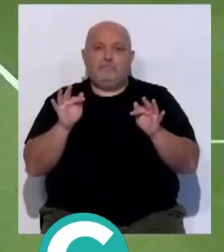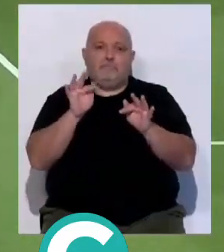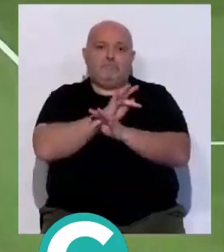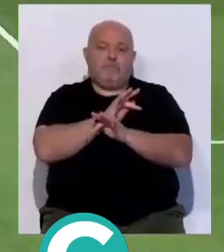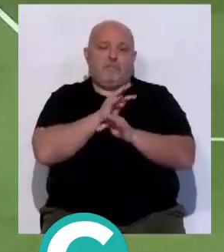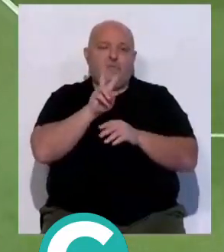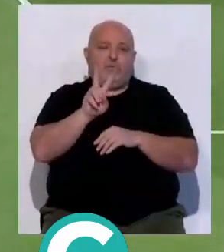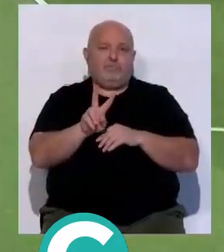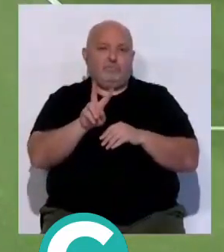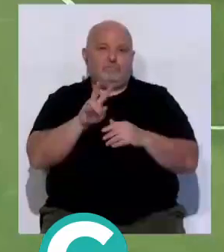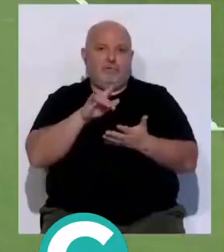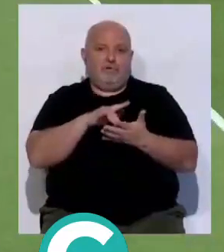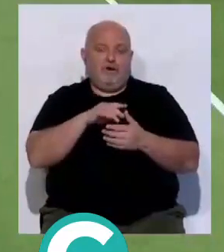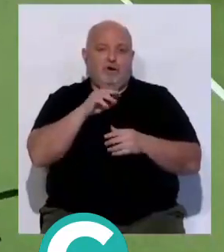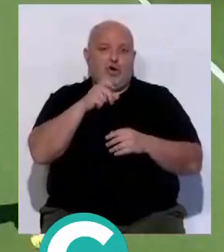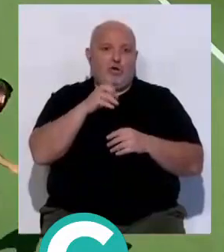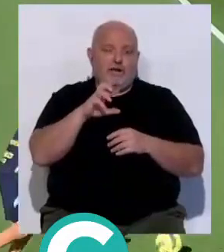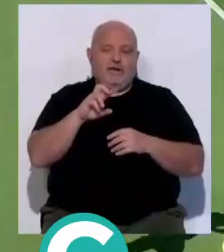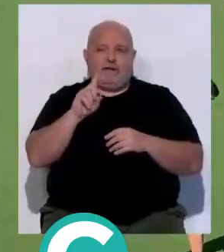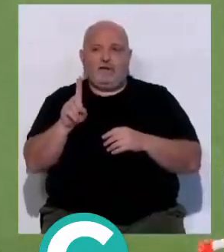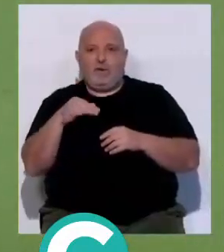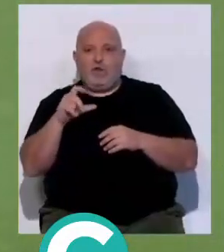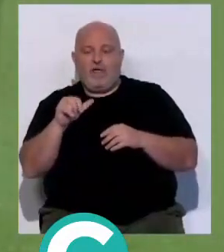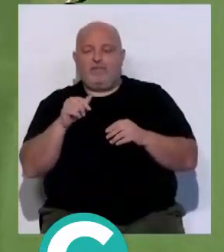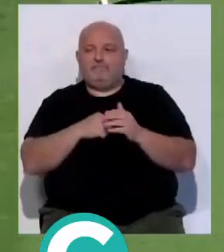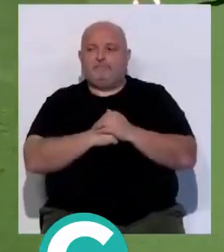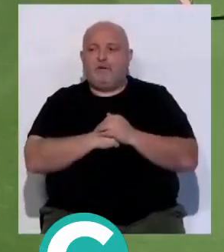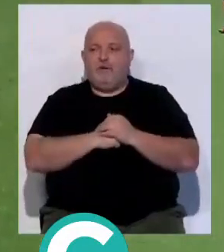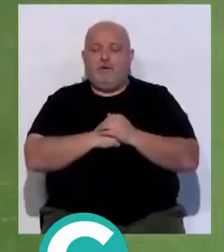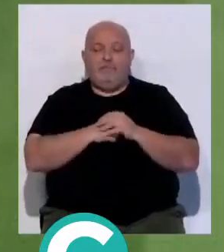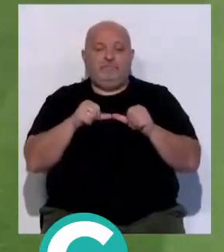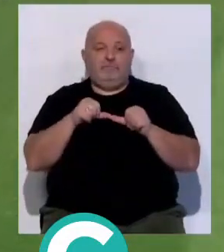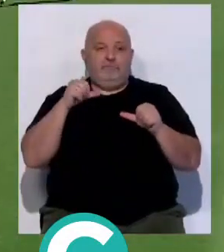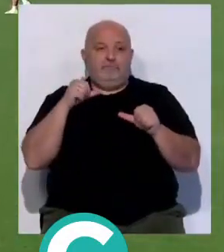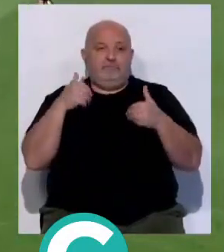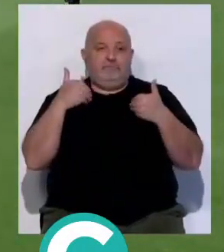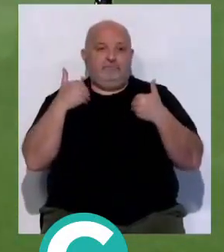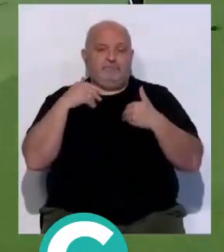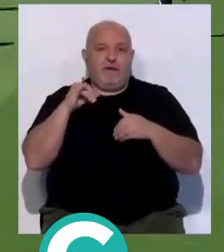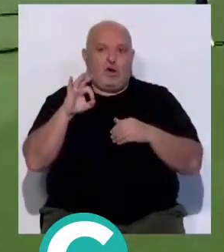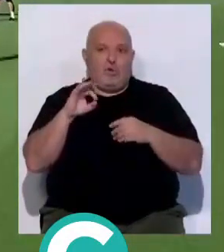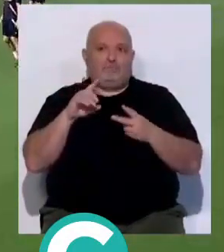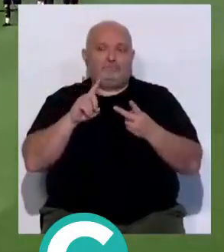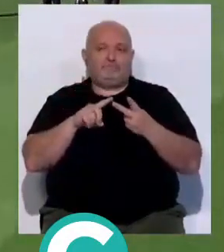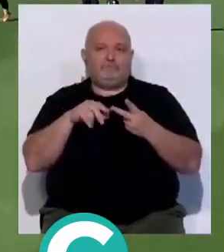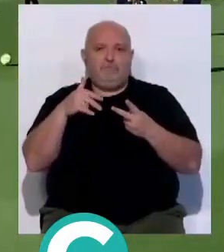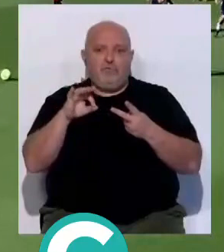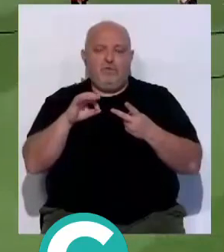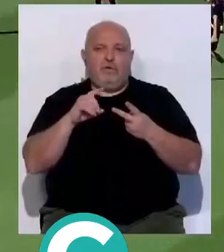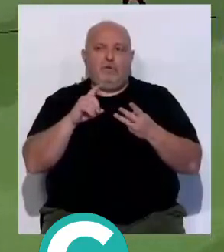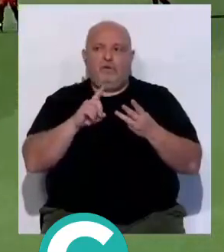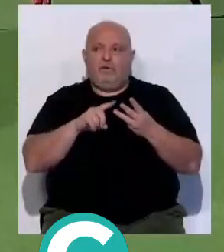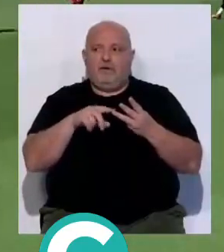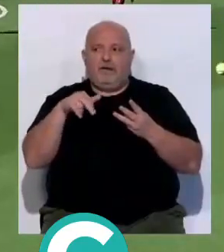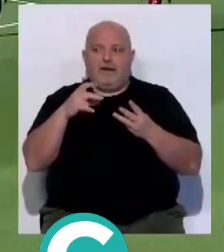los dos más habituales, que a día de hoy son Roger Martí y Sergi Guardiola. Claro, habíamos hablado de Iván, habíamos hablado de Rubén Sobrino, Tane